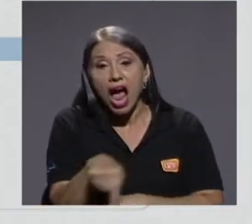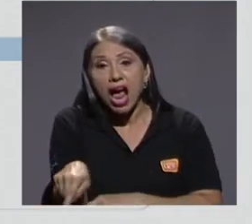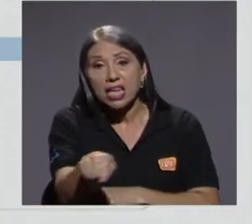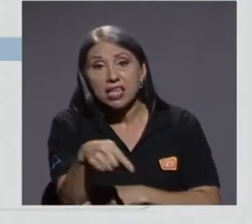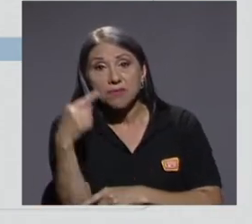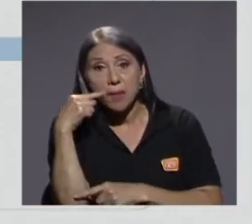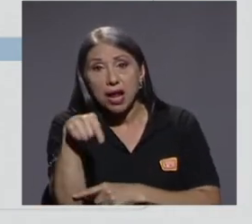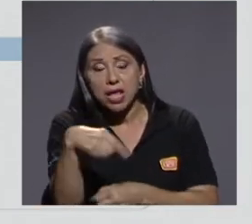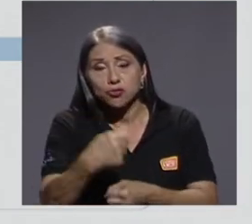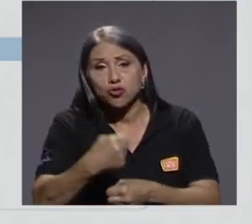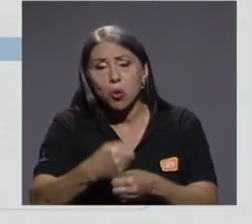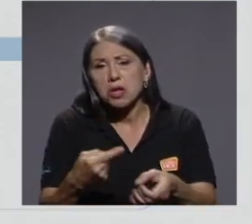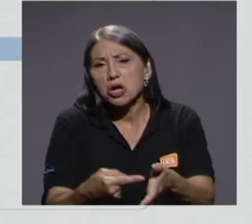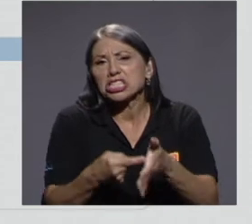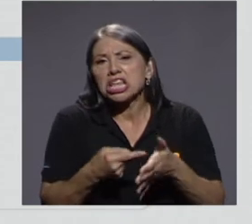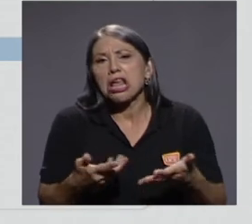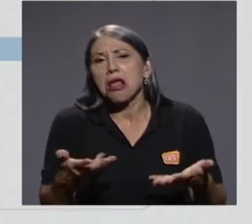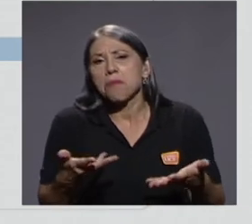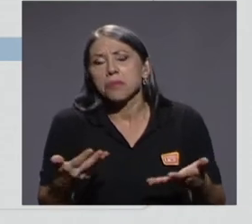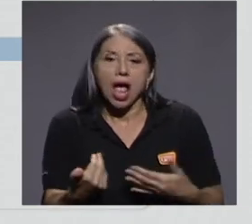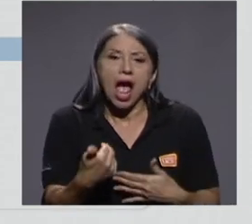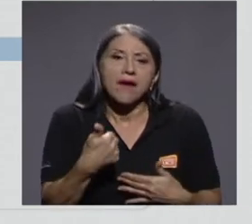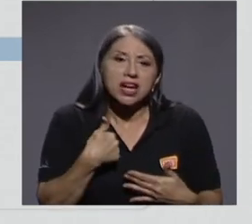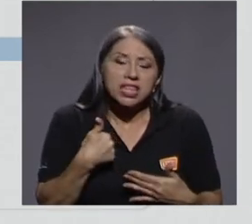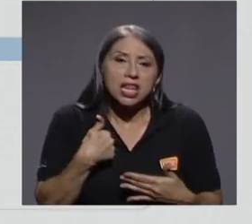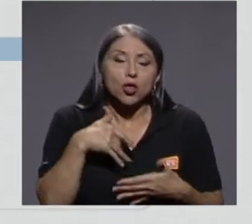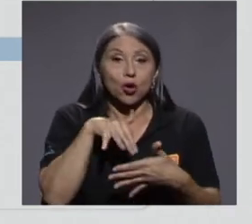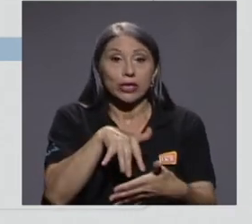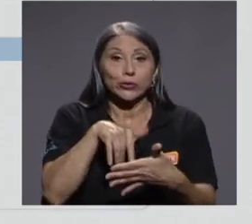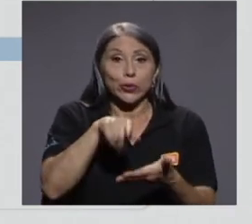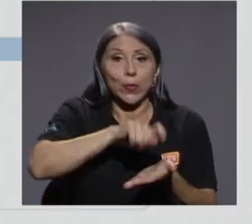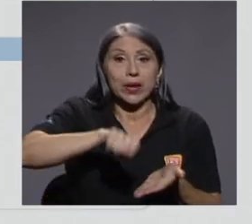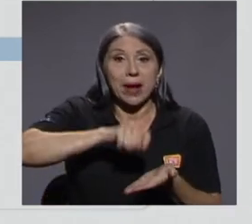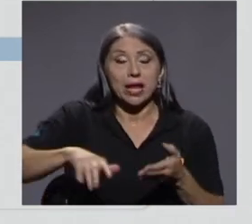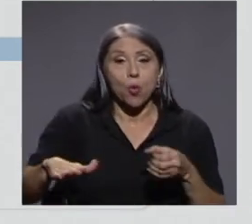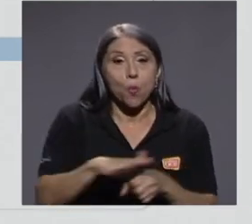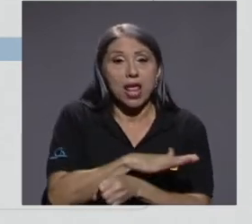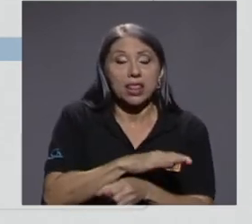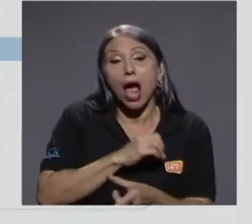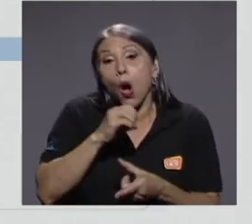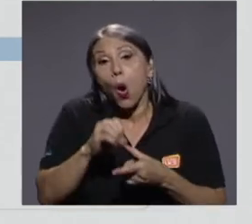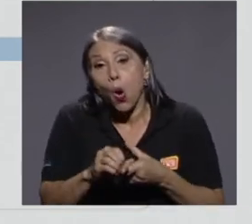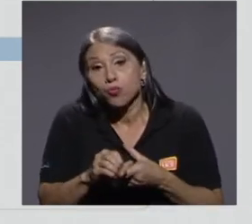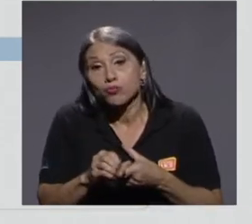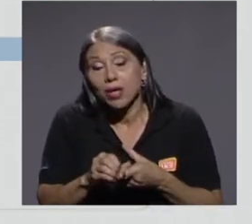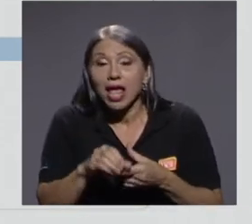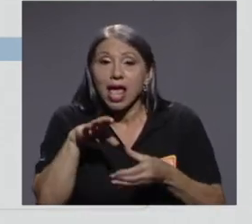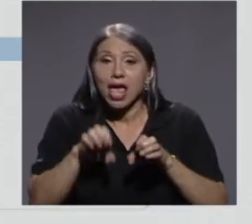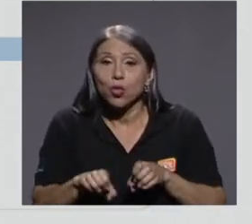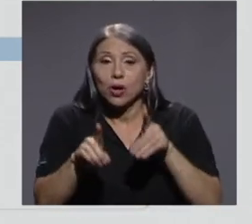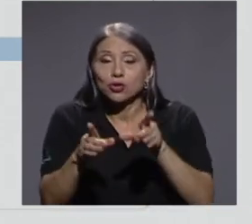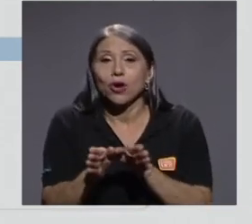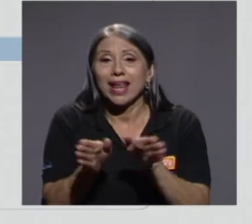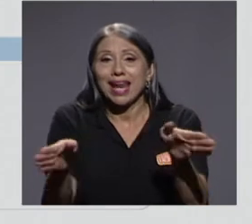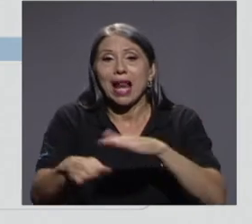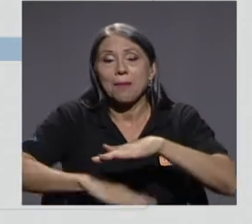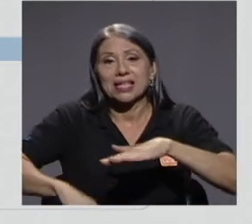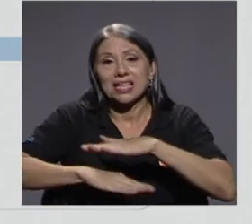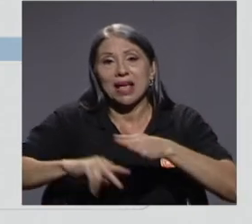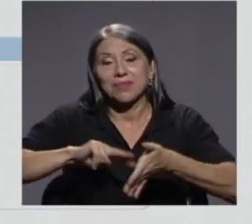para este tipo de ocupaciones es haber tenido la primaria completa o haber cursado la educación general básica, es decir,